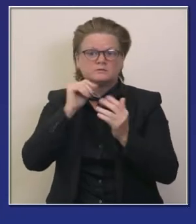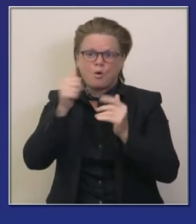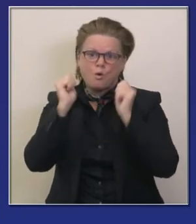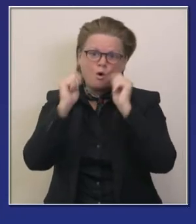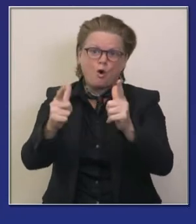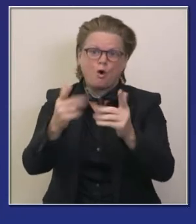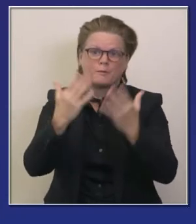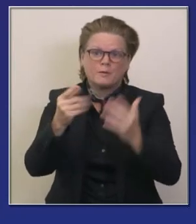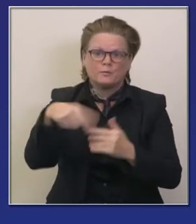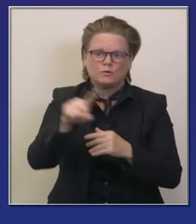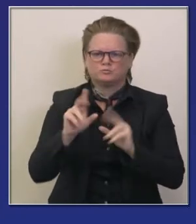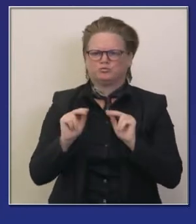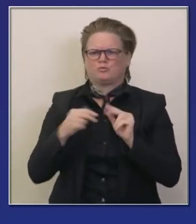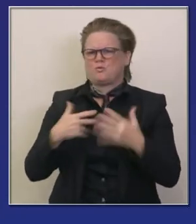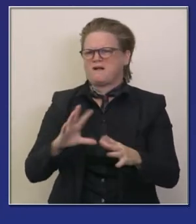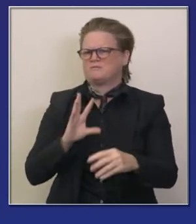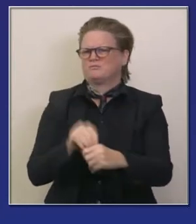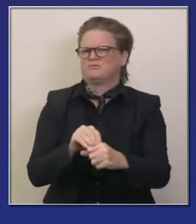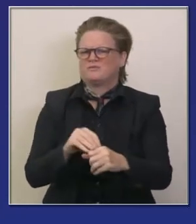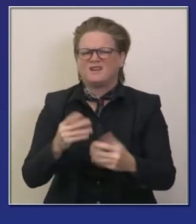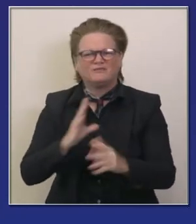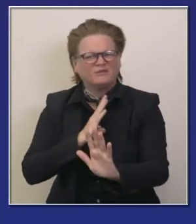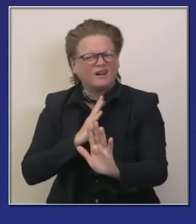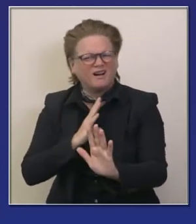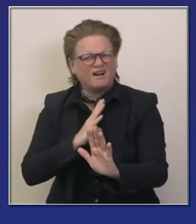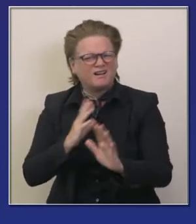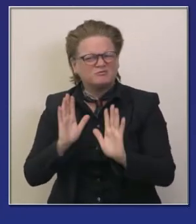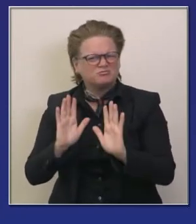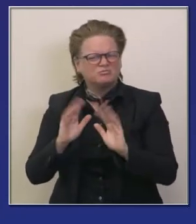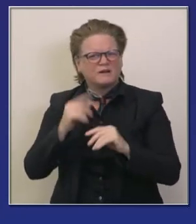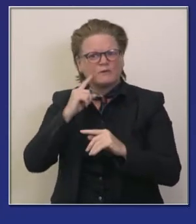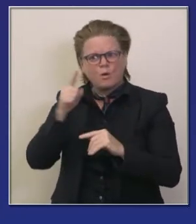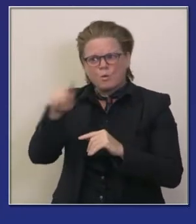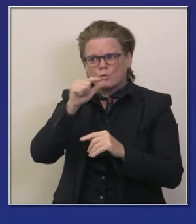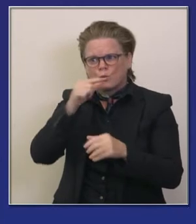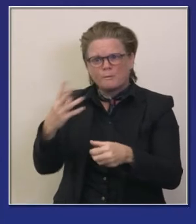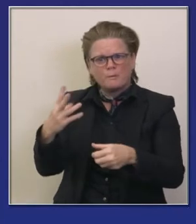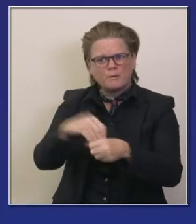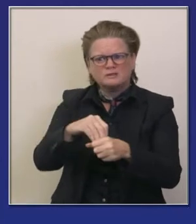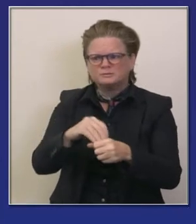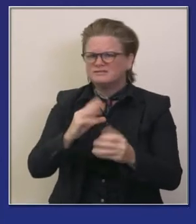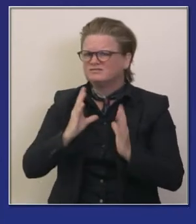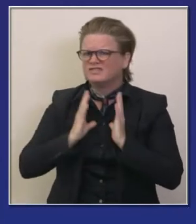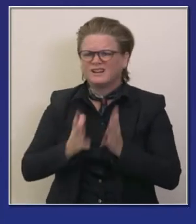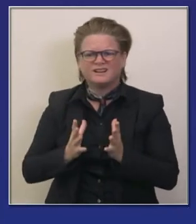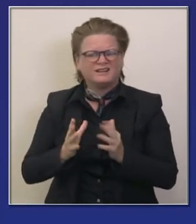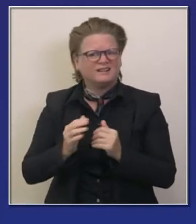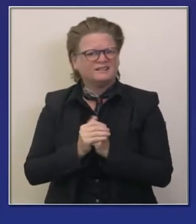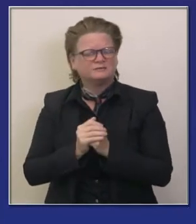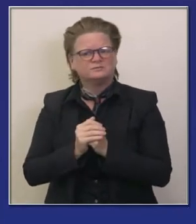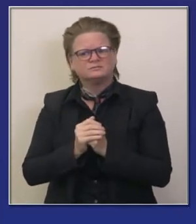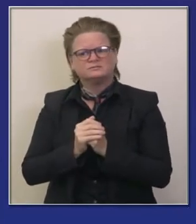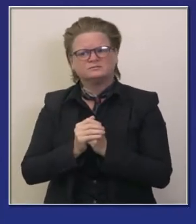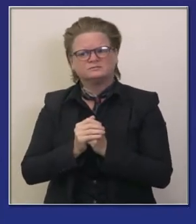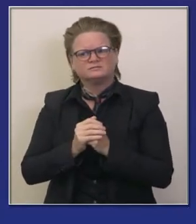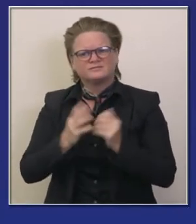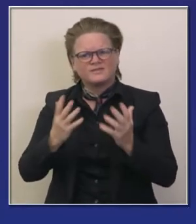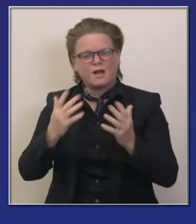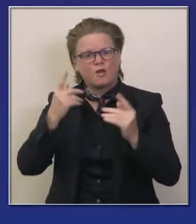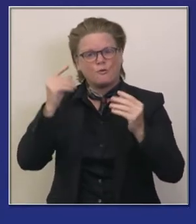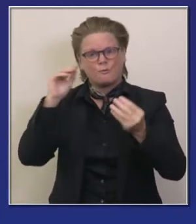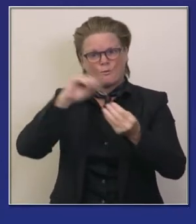participen entre más opten por participar más eficaz podrá ser este programa así que les instamos a que